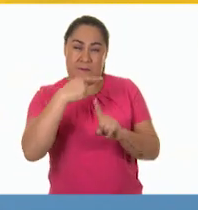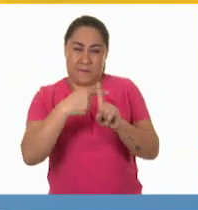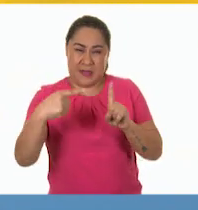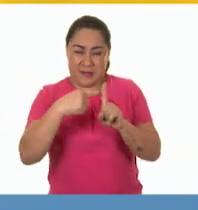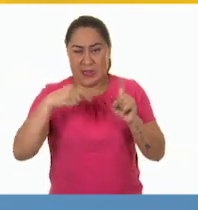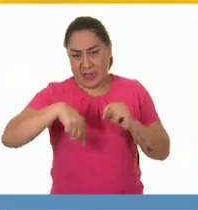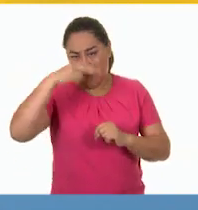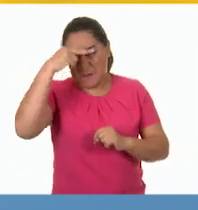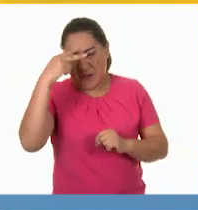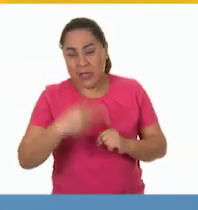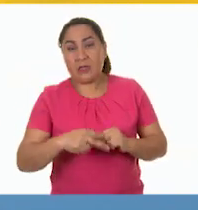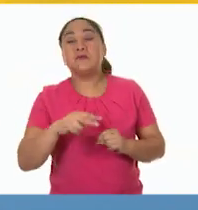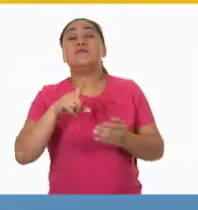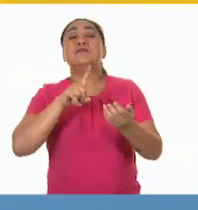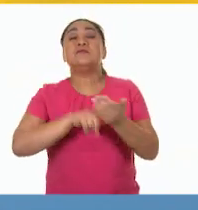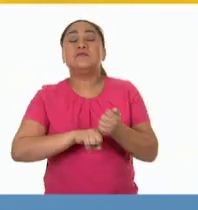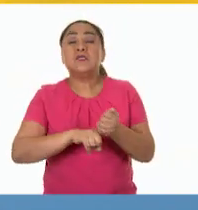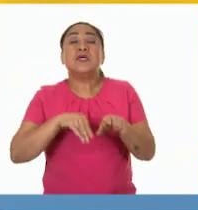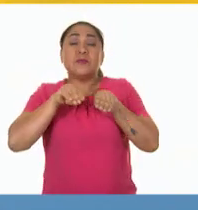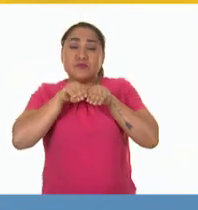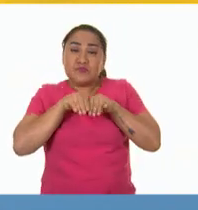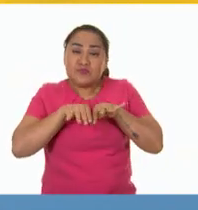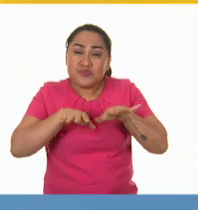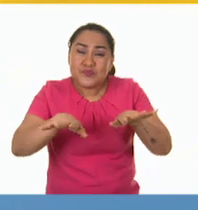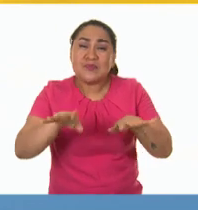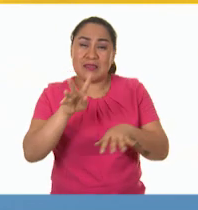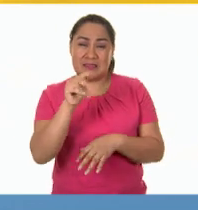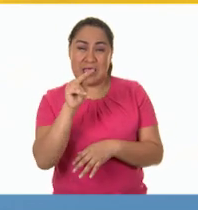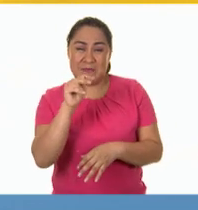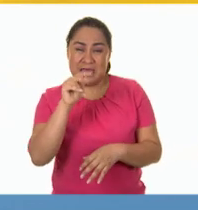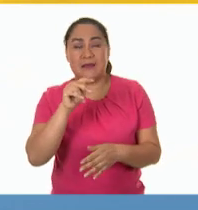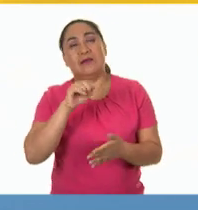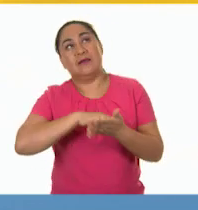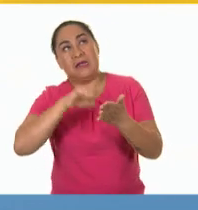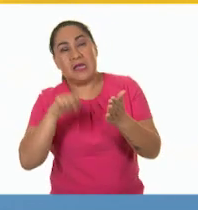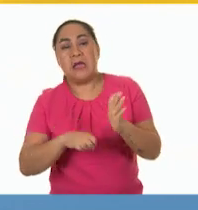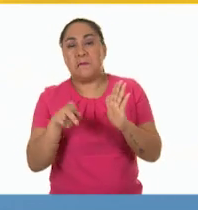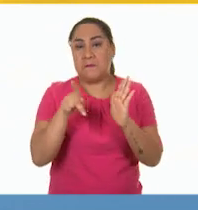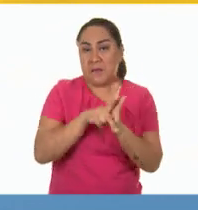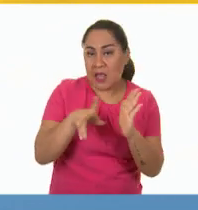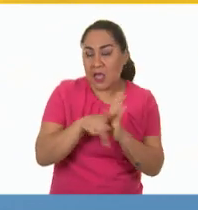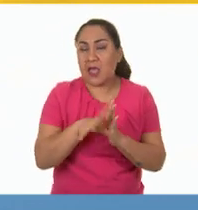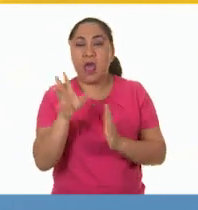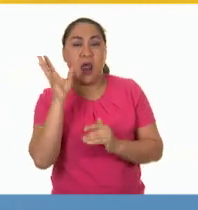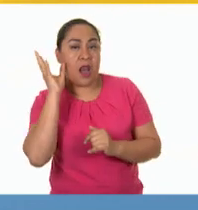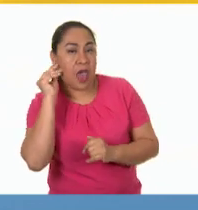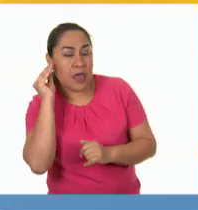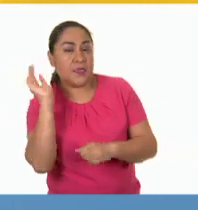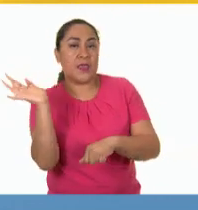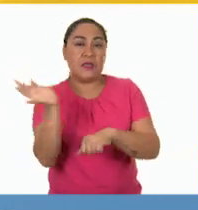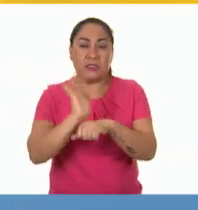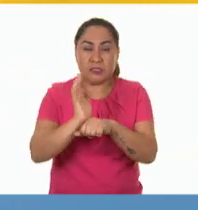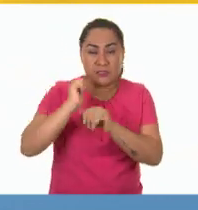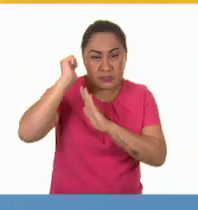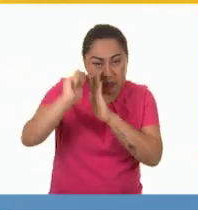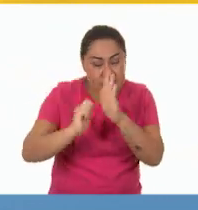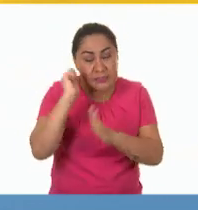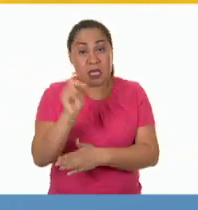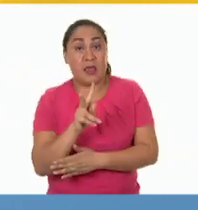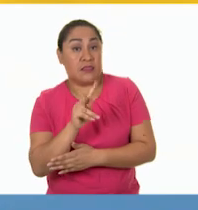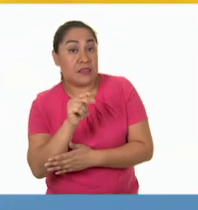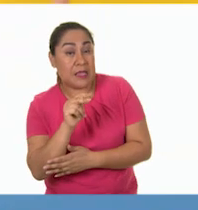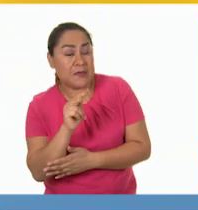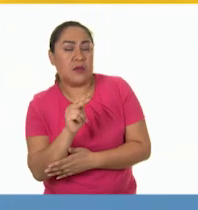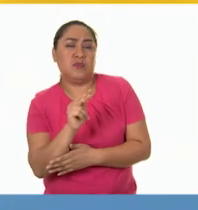impacto cultural de los medios masivos de comunicación de ese entonces, como eran la prensa, la radio, el cine y la televisión fue